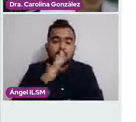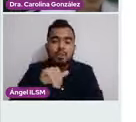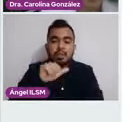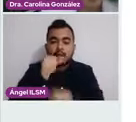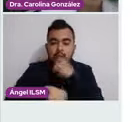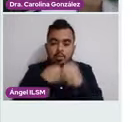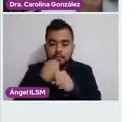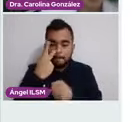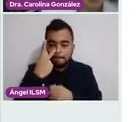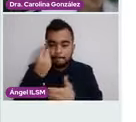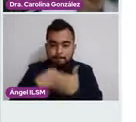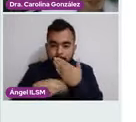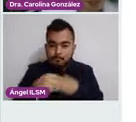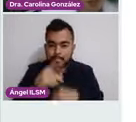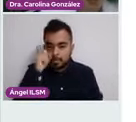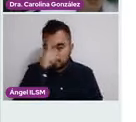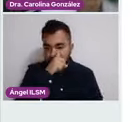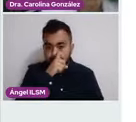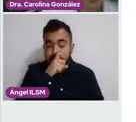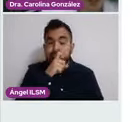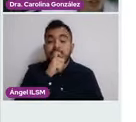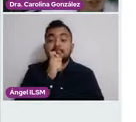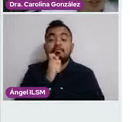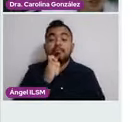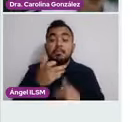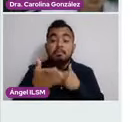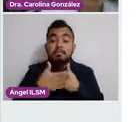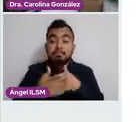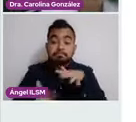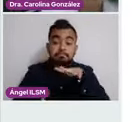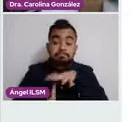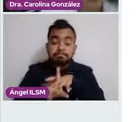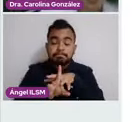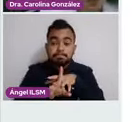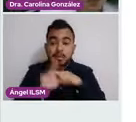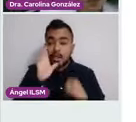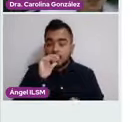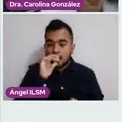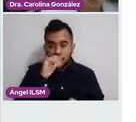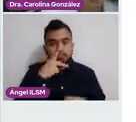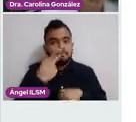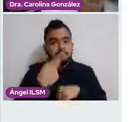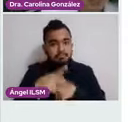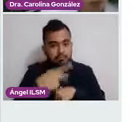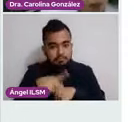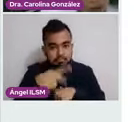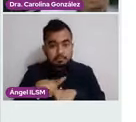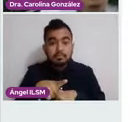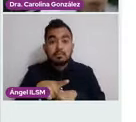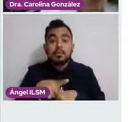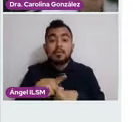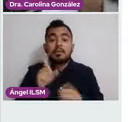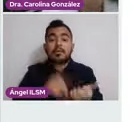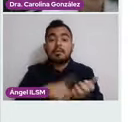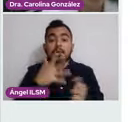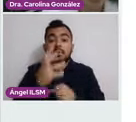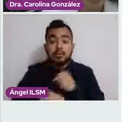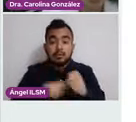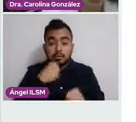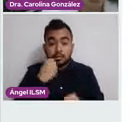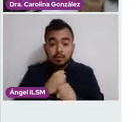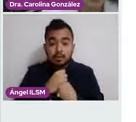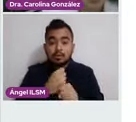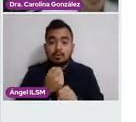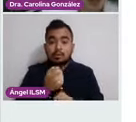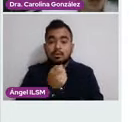modificar. El no tener embarazos es un factor de riesgo. El consumo de anticonceptivos orales por más de 5 años se considera un factor de